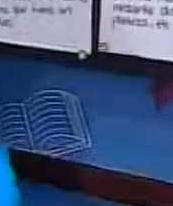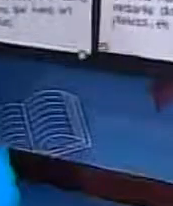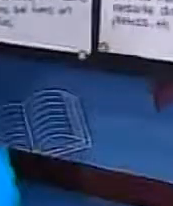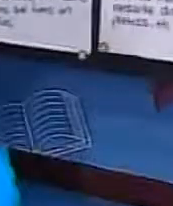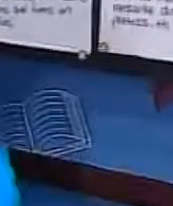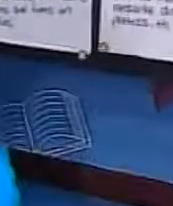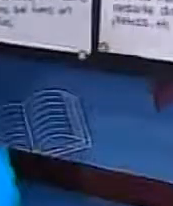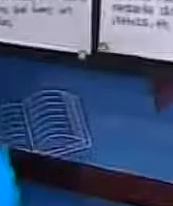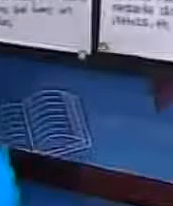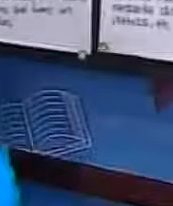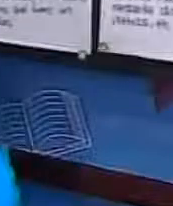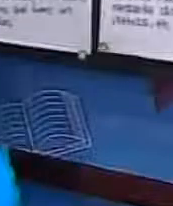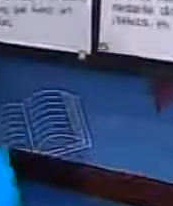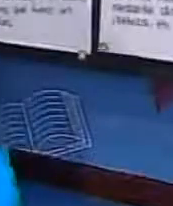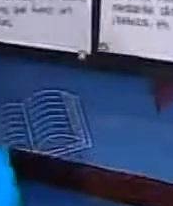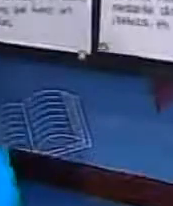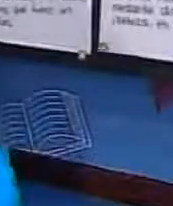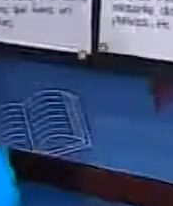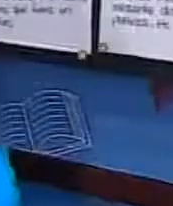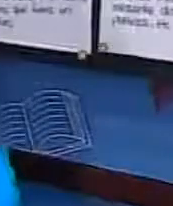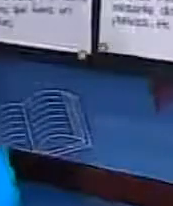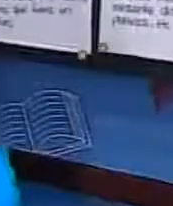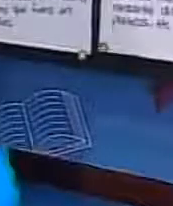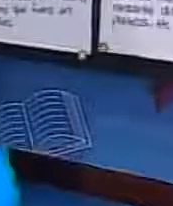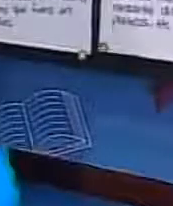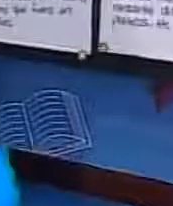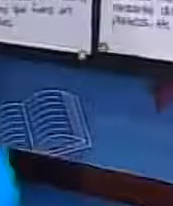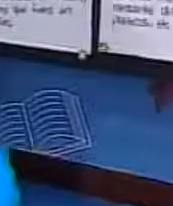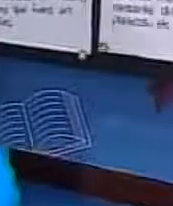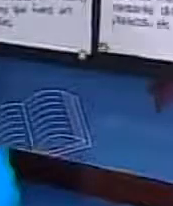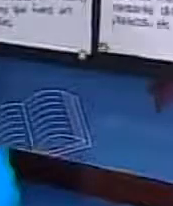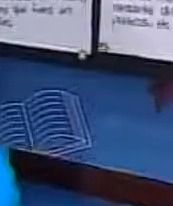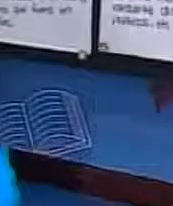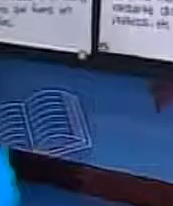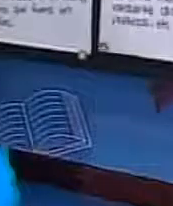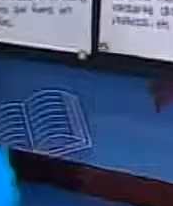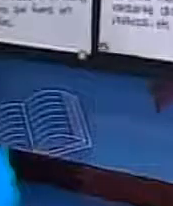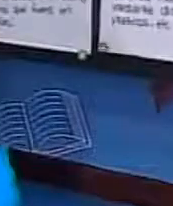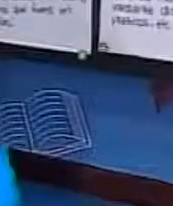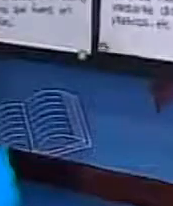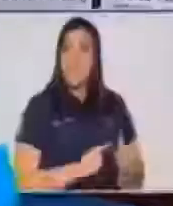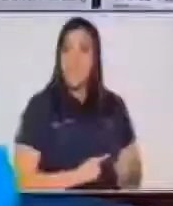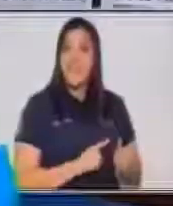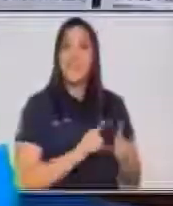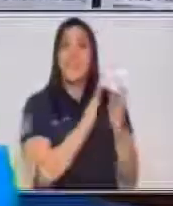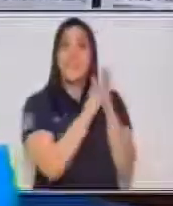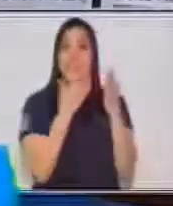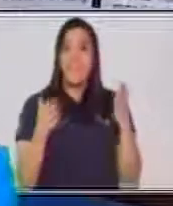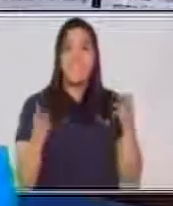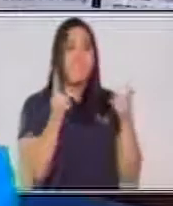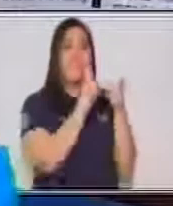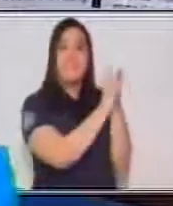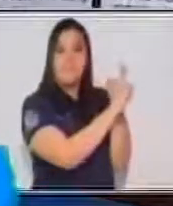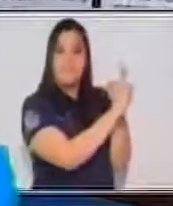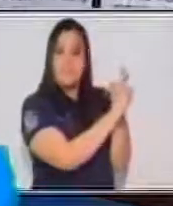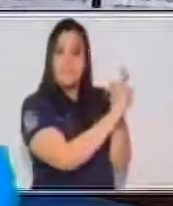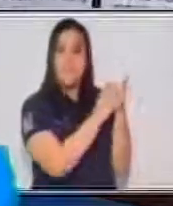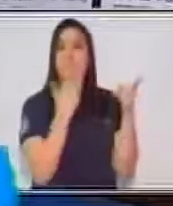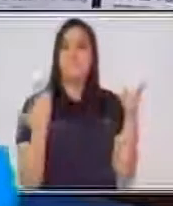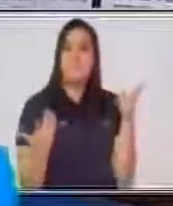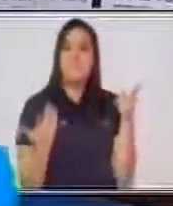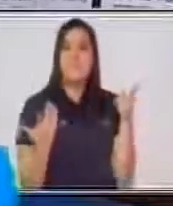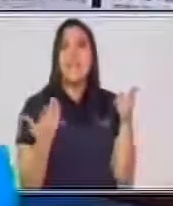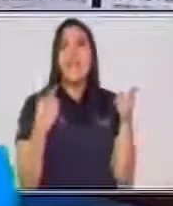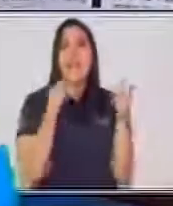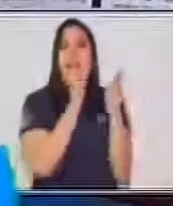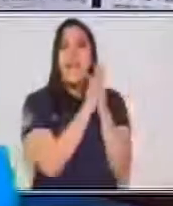hablar de tres tipos de trifoliares de manera general. Y el primero, pues, es el